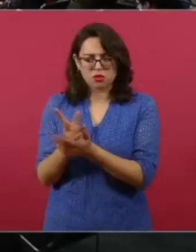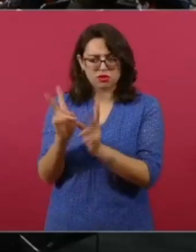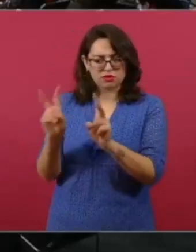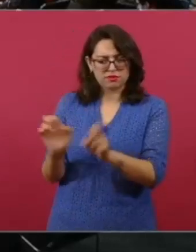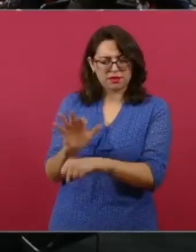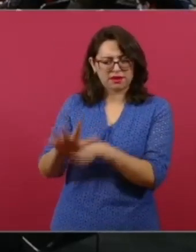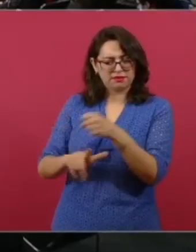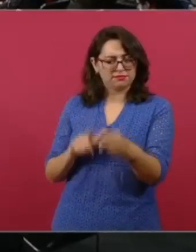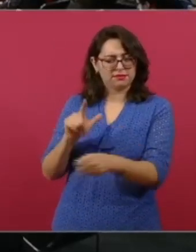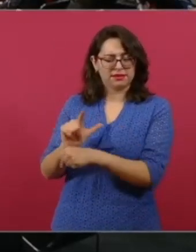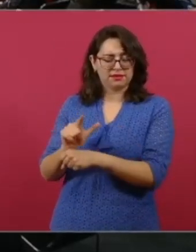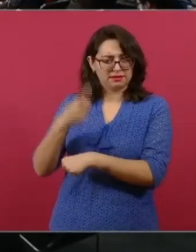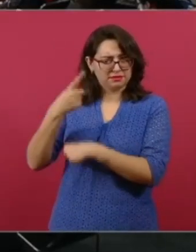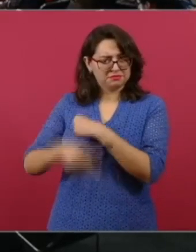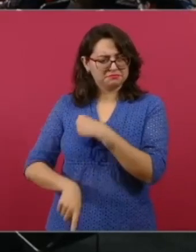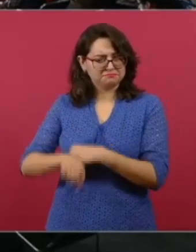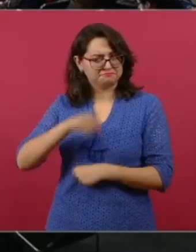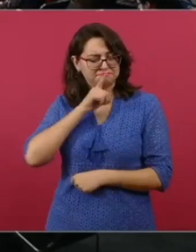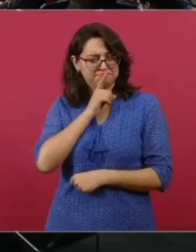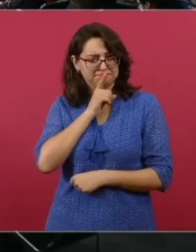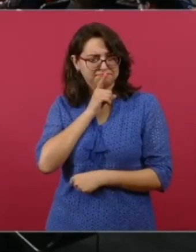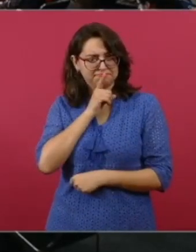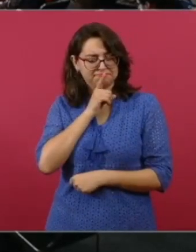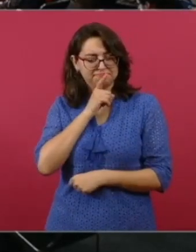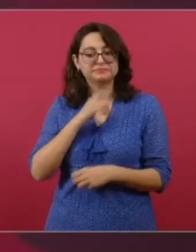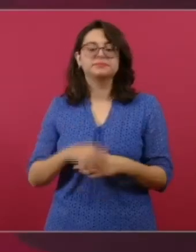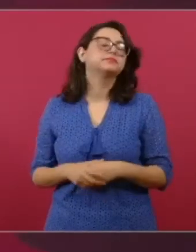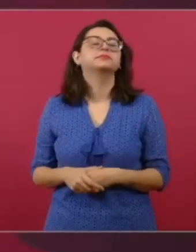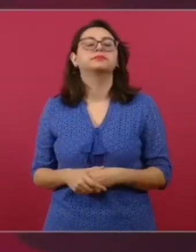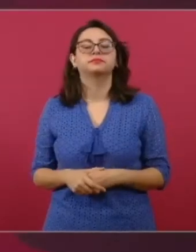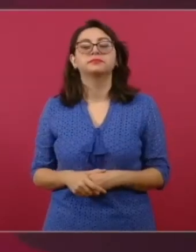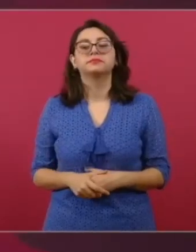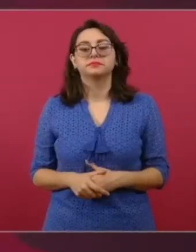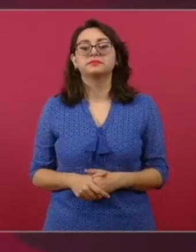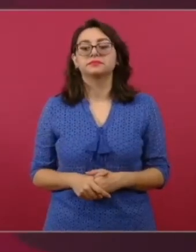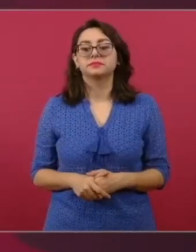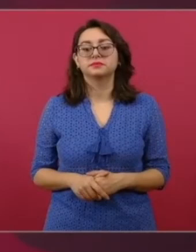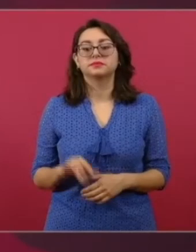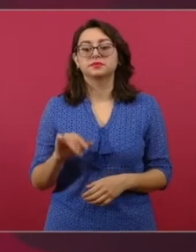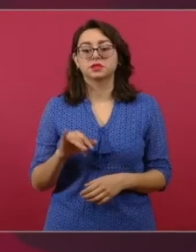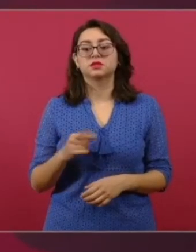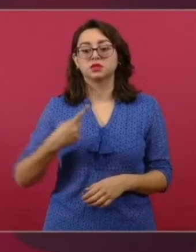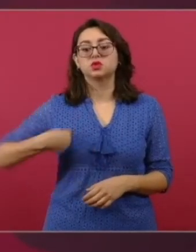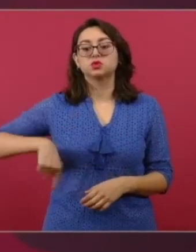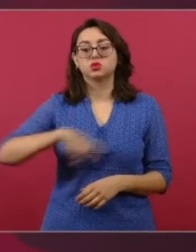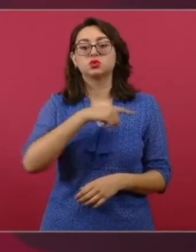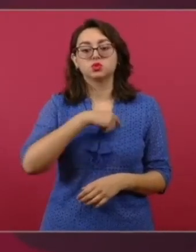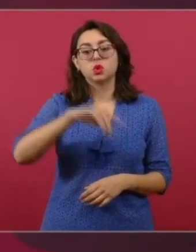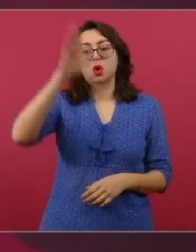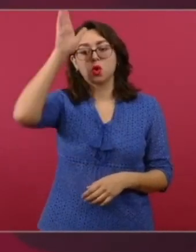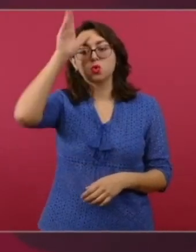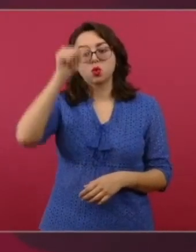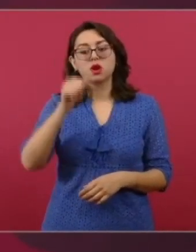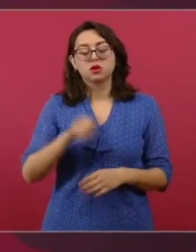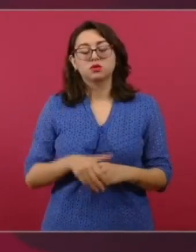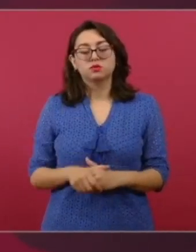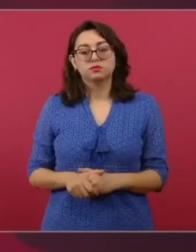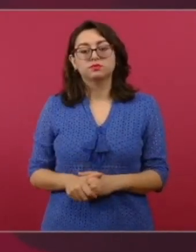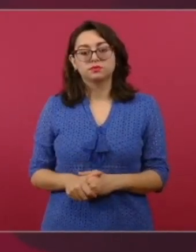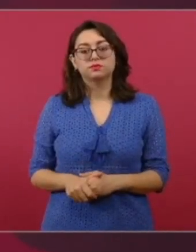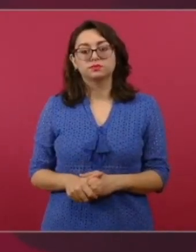Pues sí, estamos de acuerdo, hay que continuar con el proceso en el Congreso